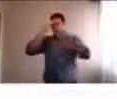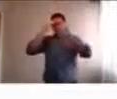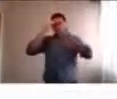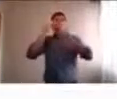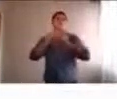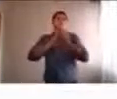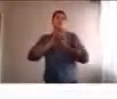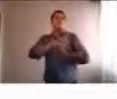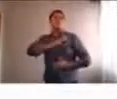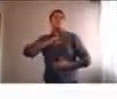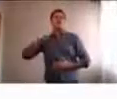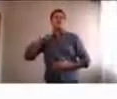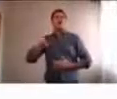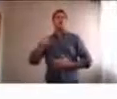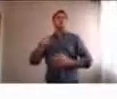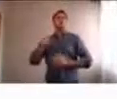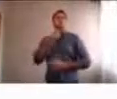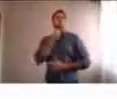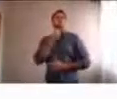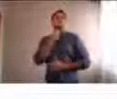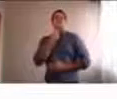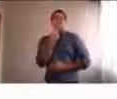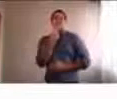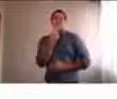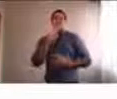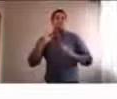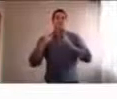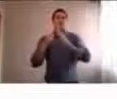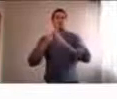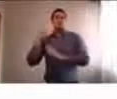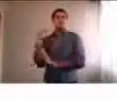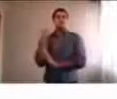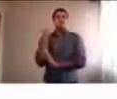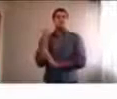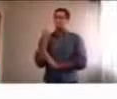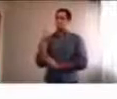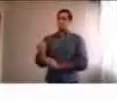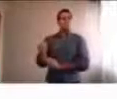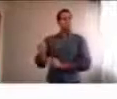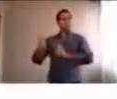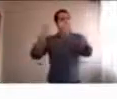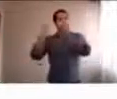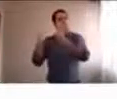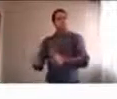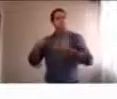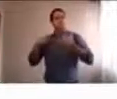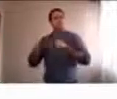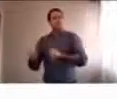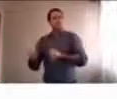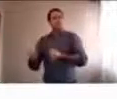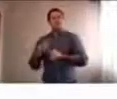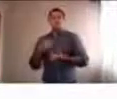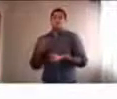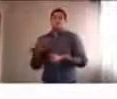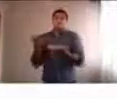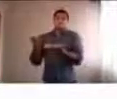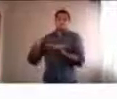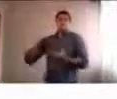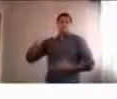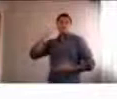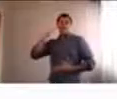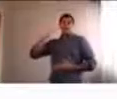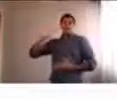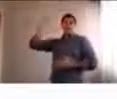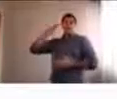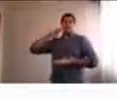solo, ¿entienden? Esto en un chico grande, en un chico chiquitito, hay otros aprendizajes que son maravillosos también, y que tienen